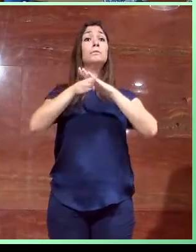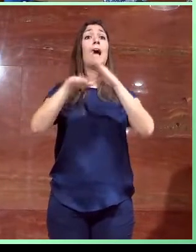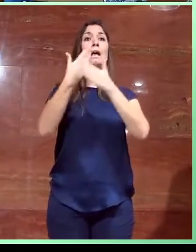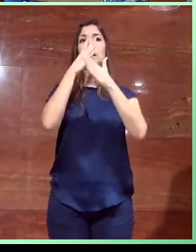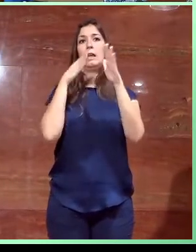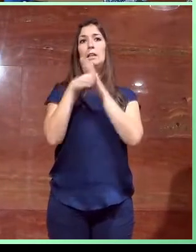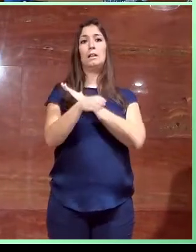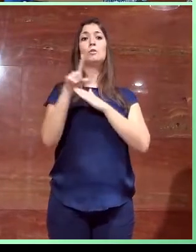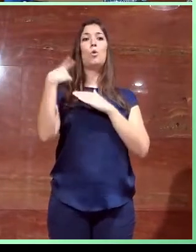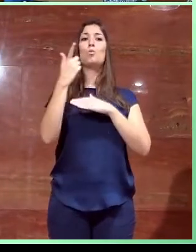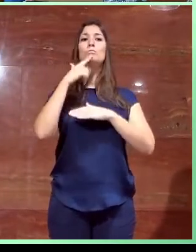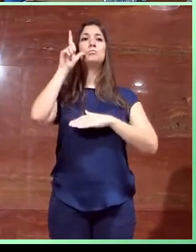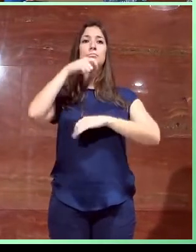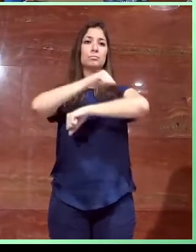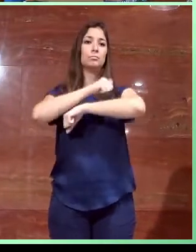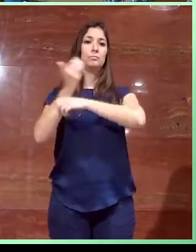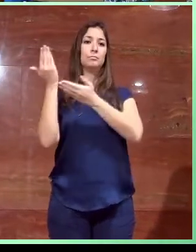la conserjería, ¿no?